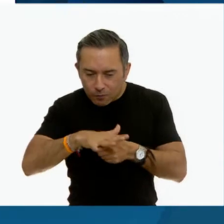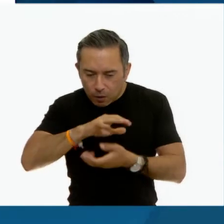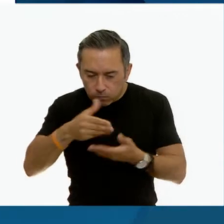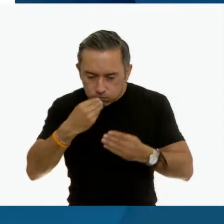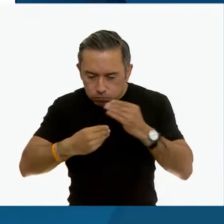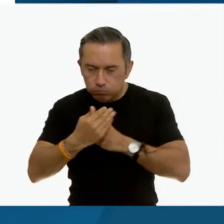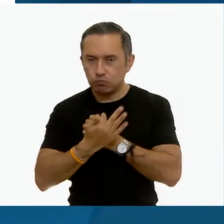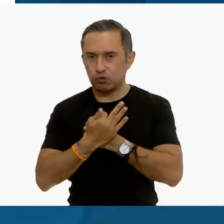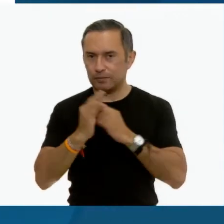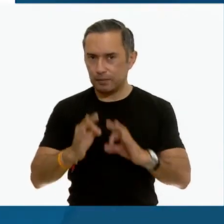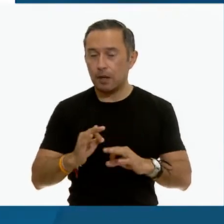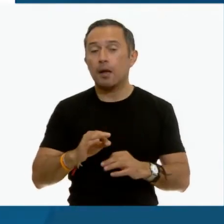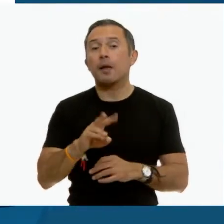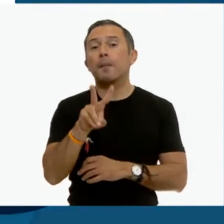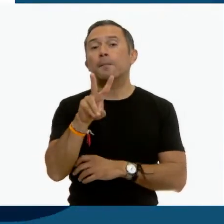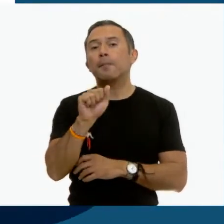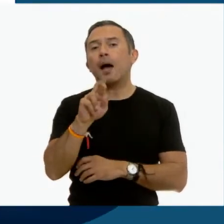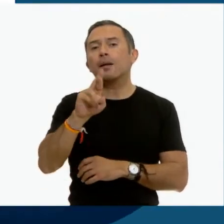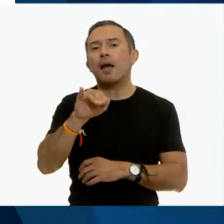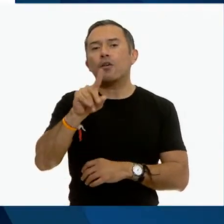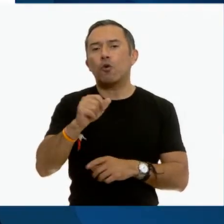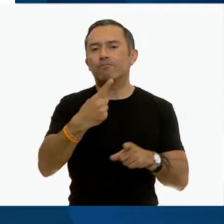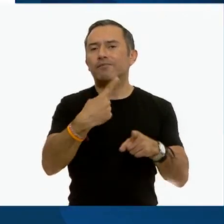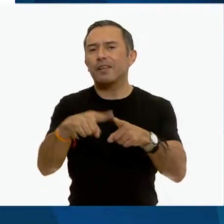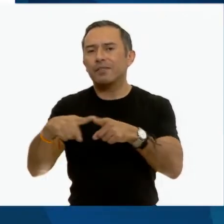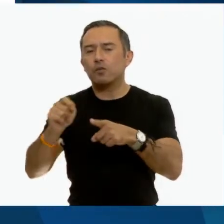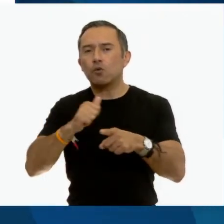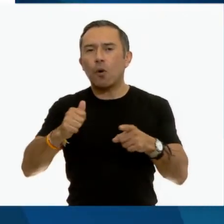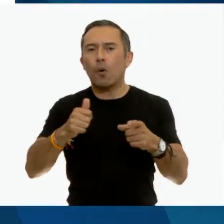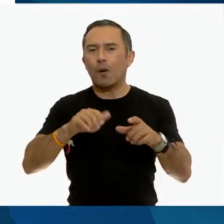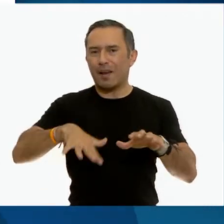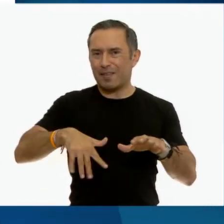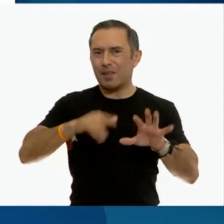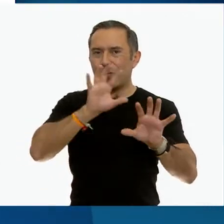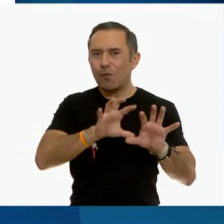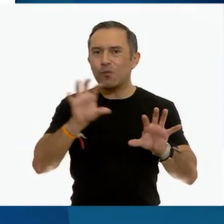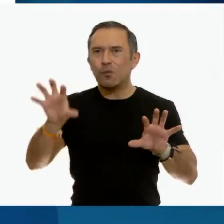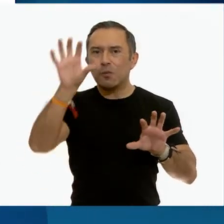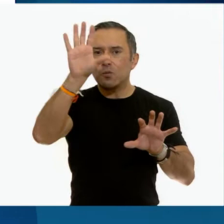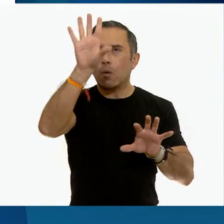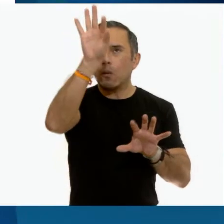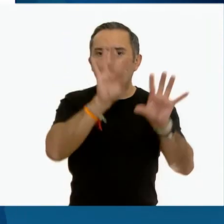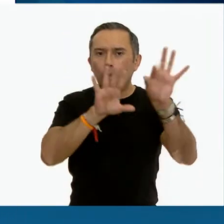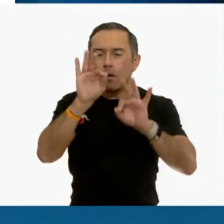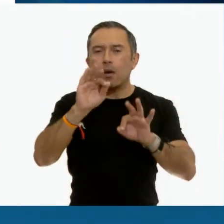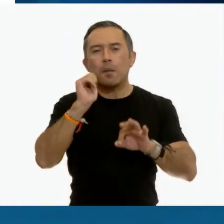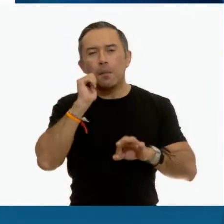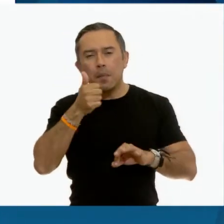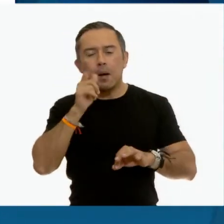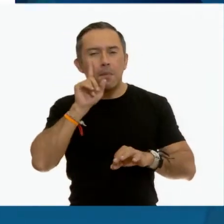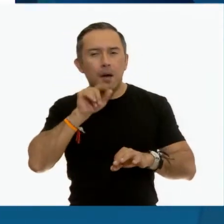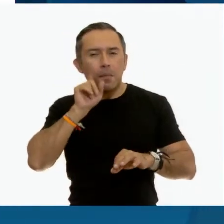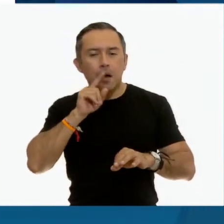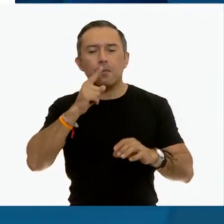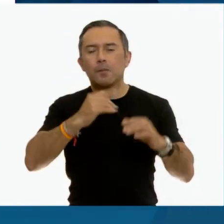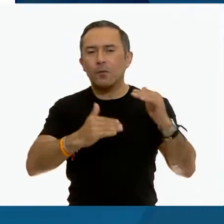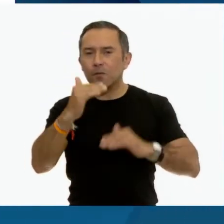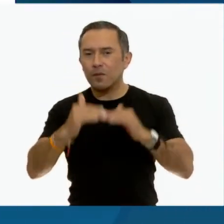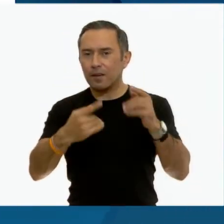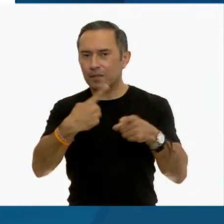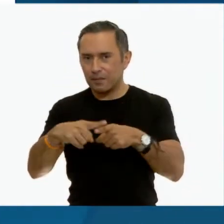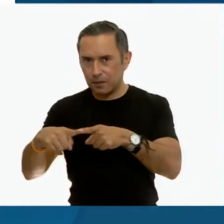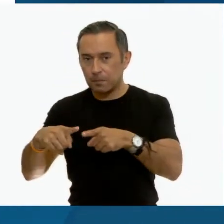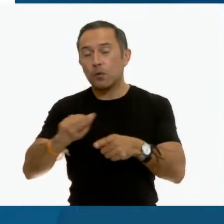día incluyan diferentes alimentos de cada grupo. Y finalmente, adecuada. Que se ajuste a los recursos